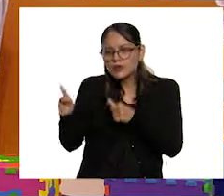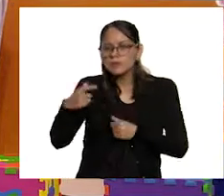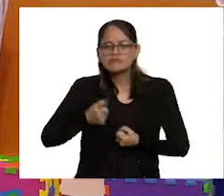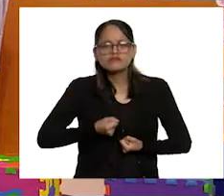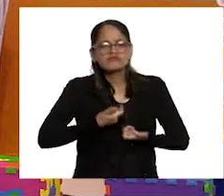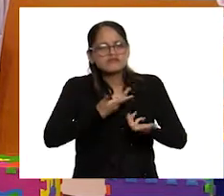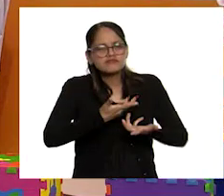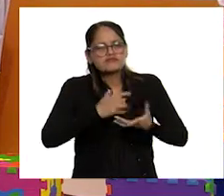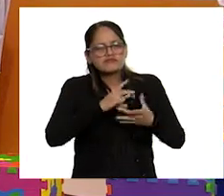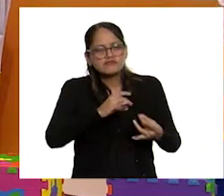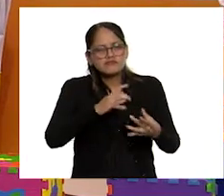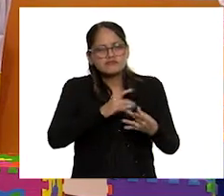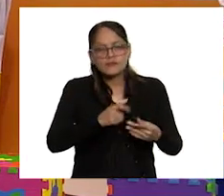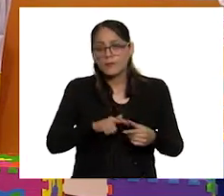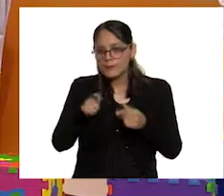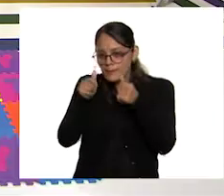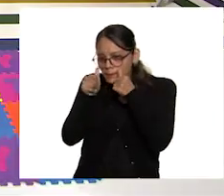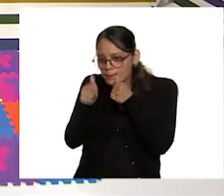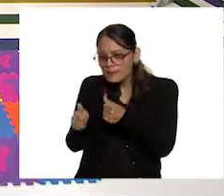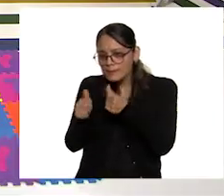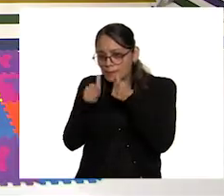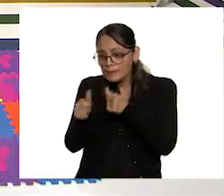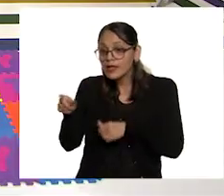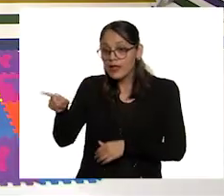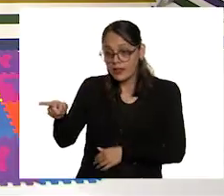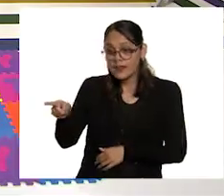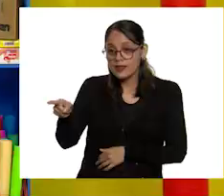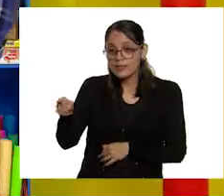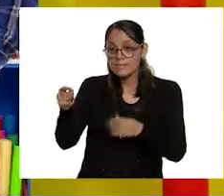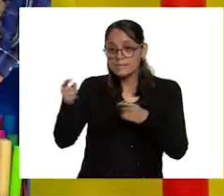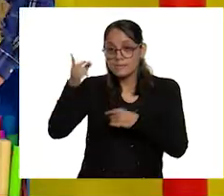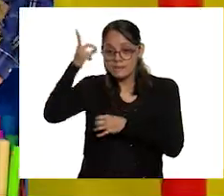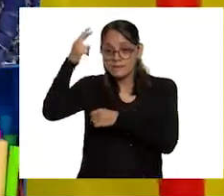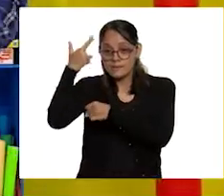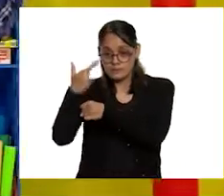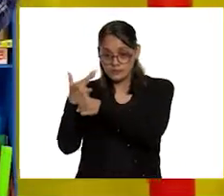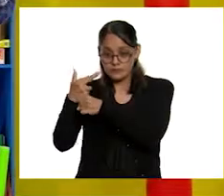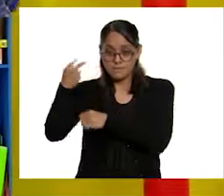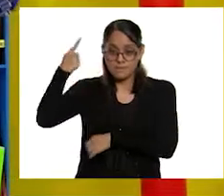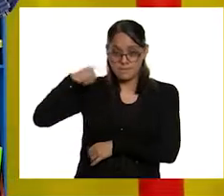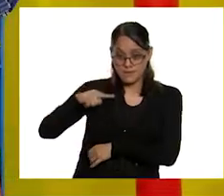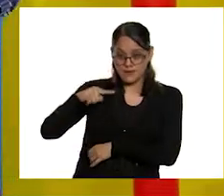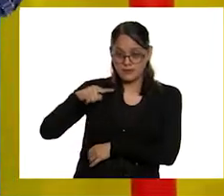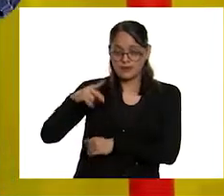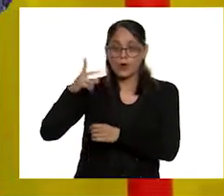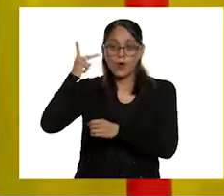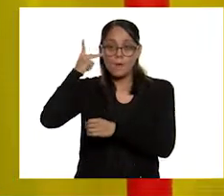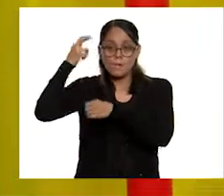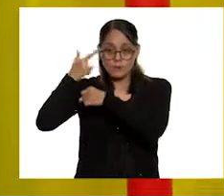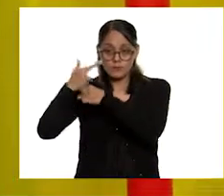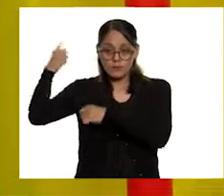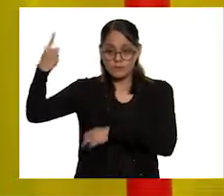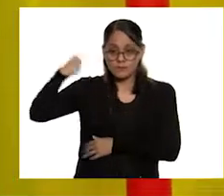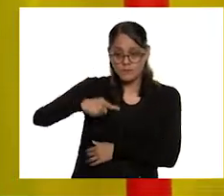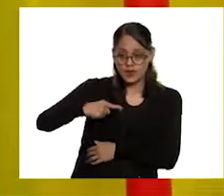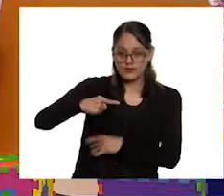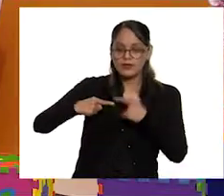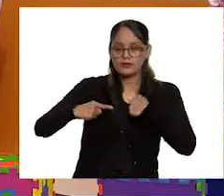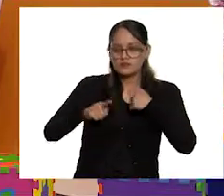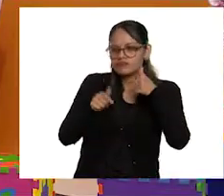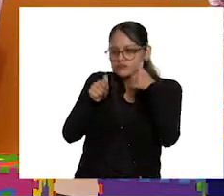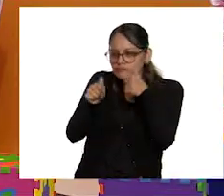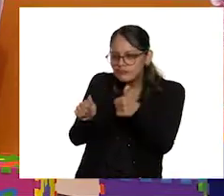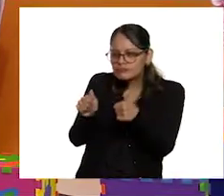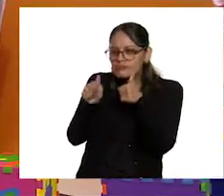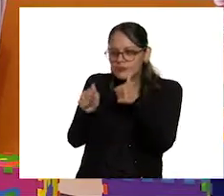para seguir las indicaciones que les da el director o el productor. Ser